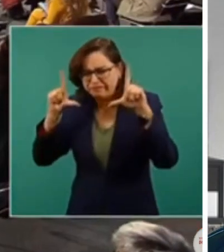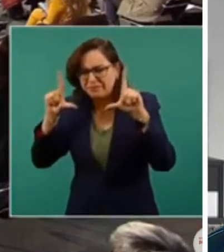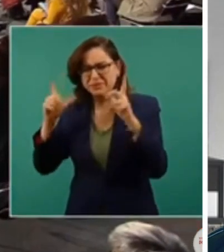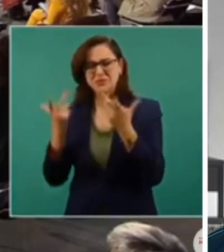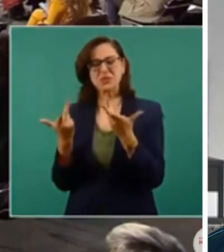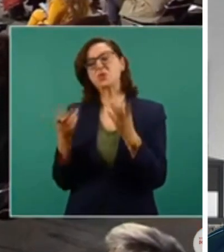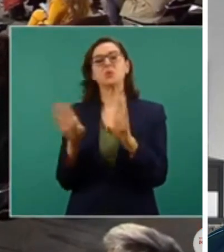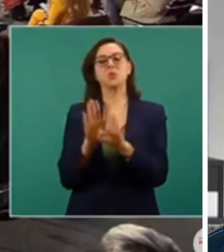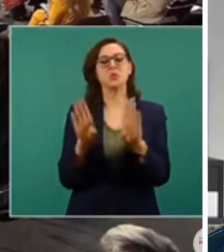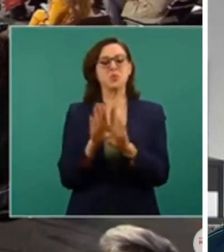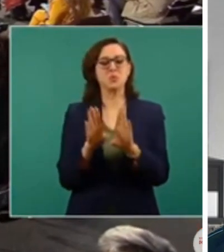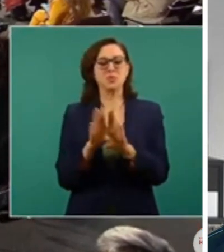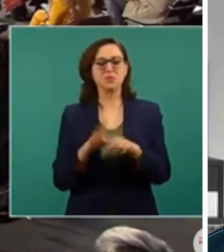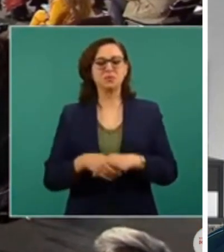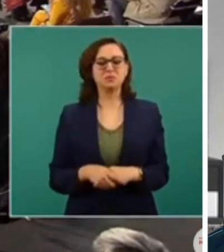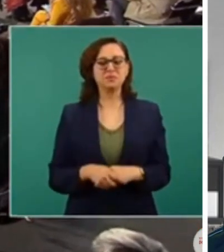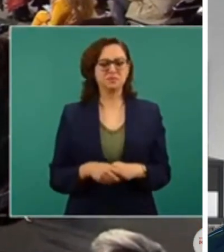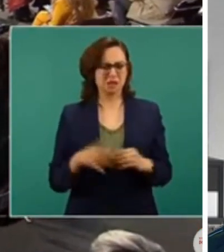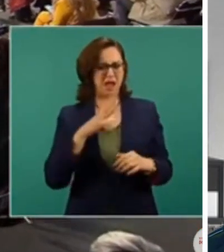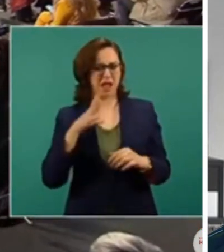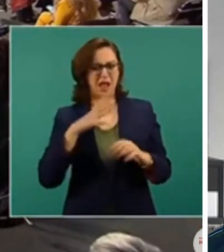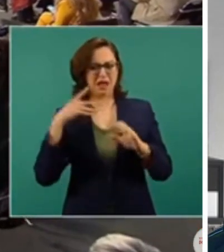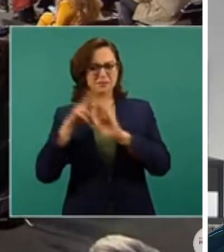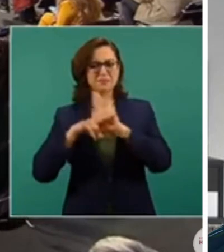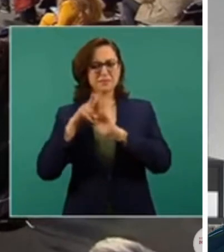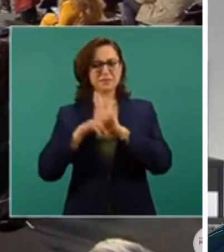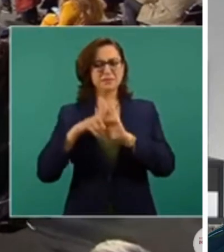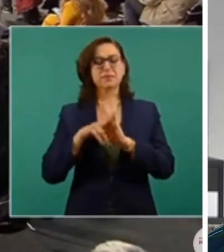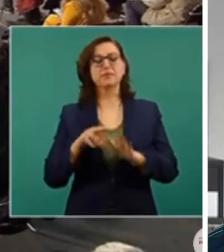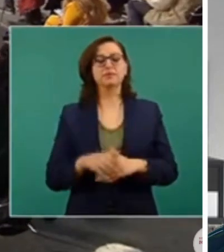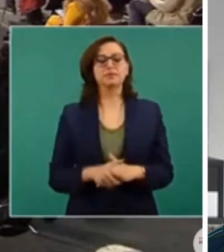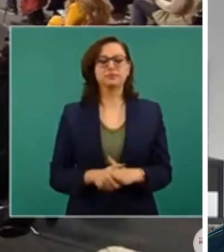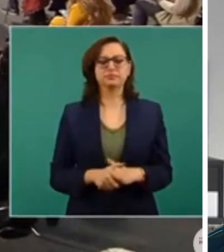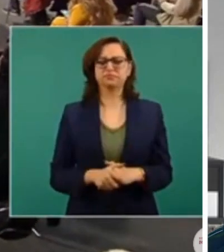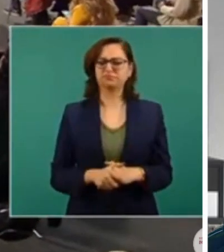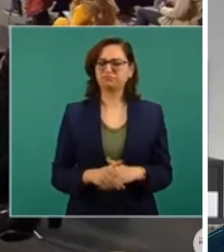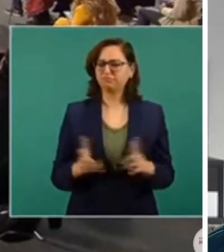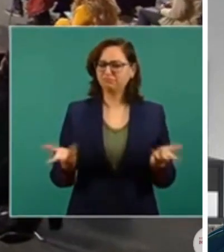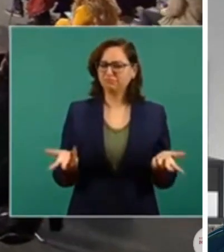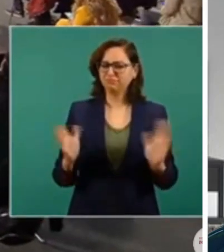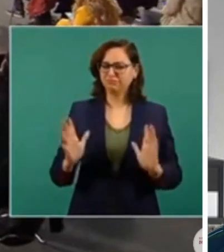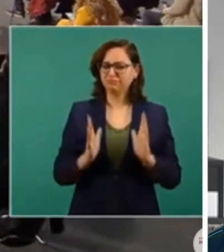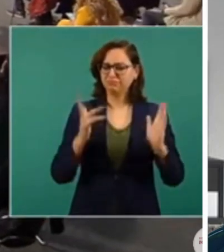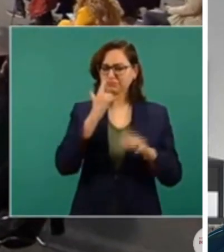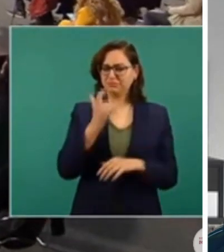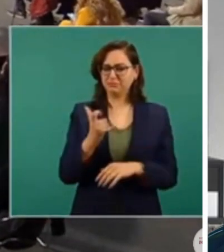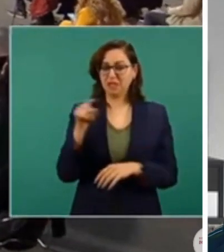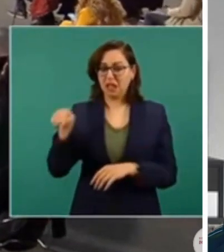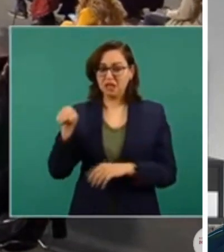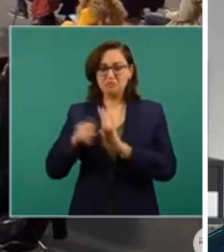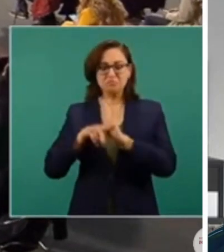no es un alcahuete. Además, dijo claramente que va a hablar de los conservadores, que al fin y al cabo,